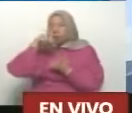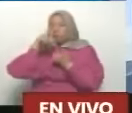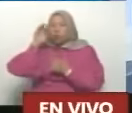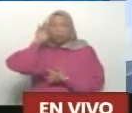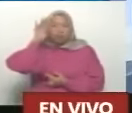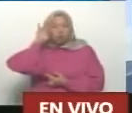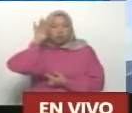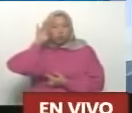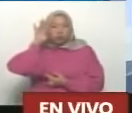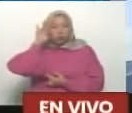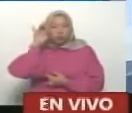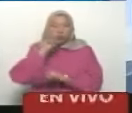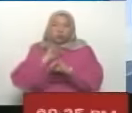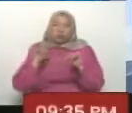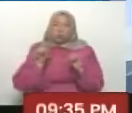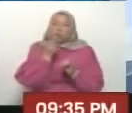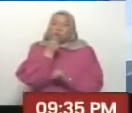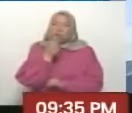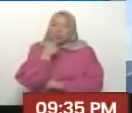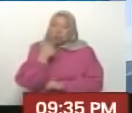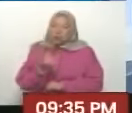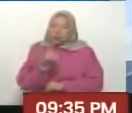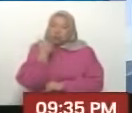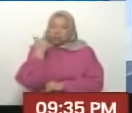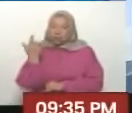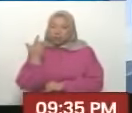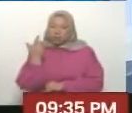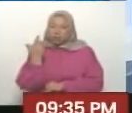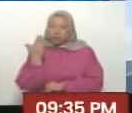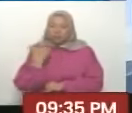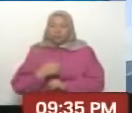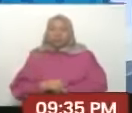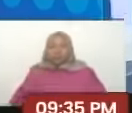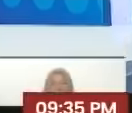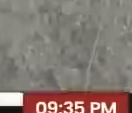encaminan y terminan tan bonitas como ahí en la fuga. Adelante, video.